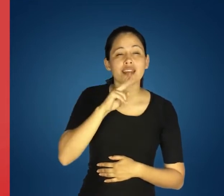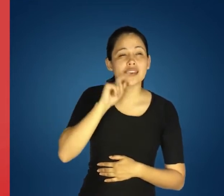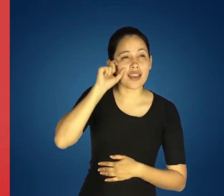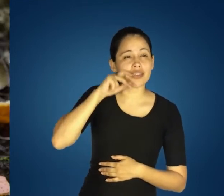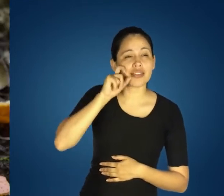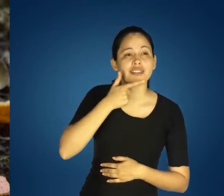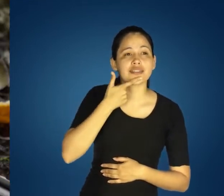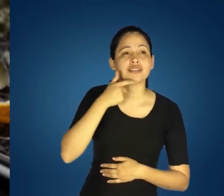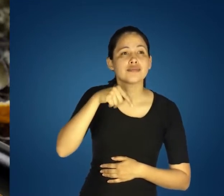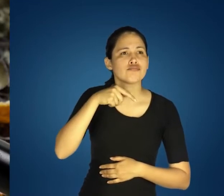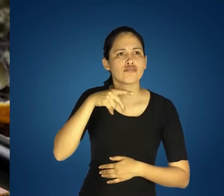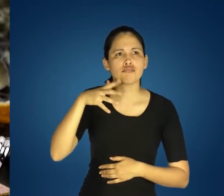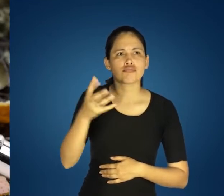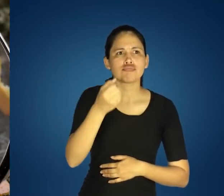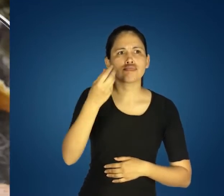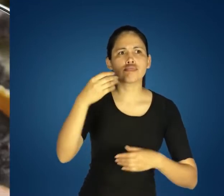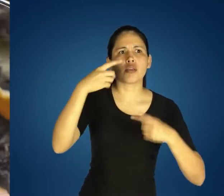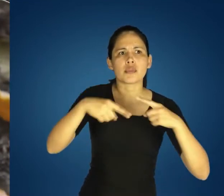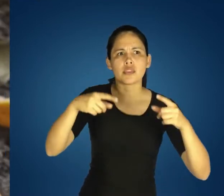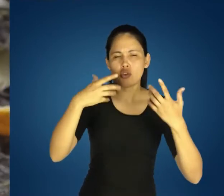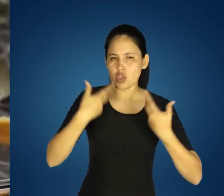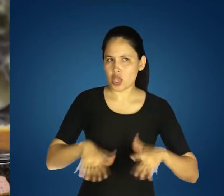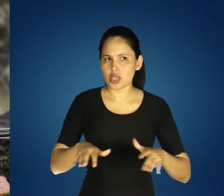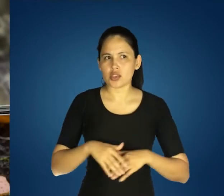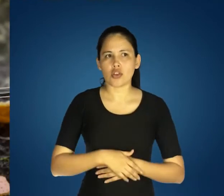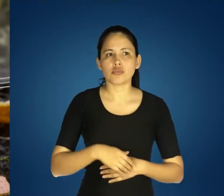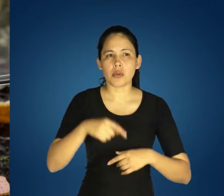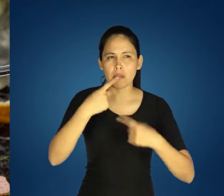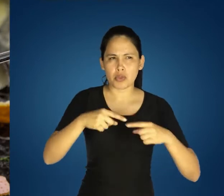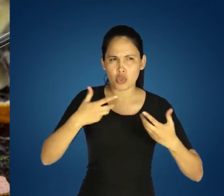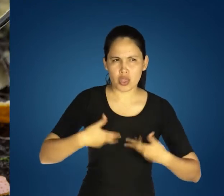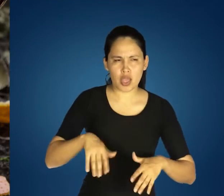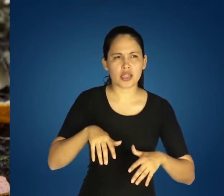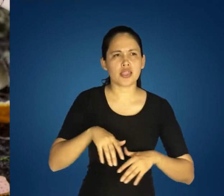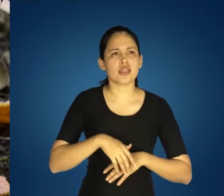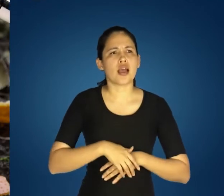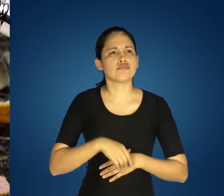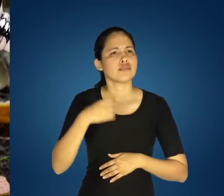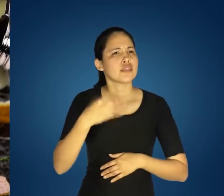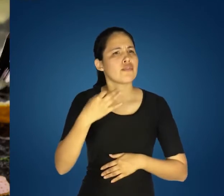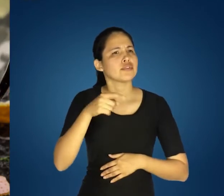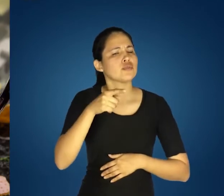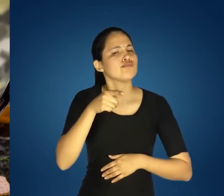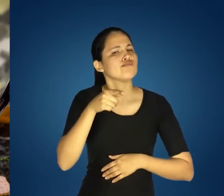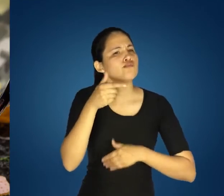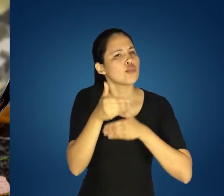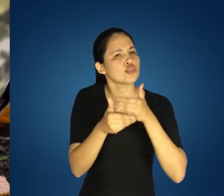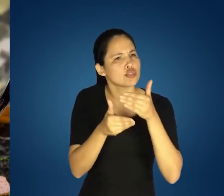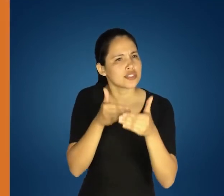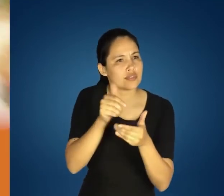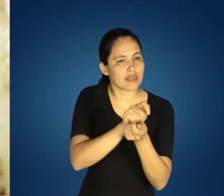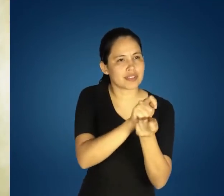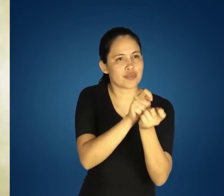crecer La fuente más importante Son los nutrientes que se obtienen de la materia orgánica